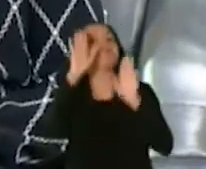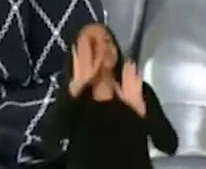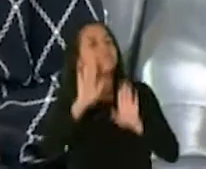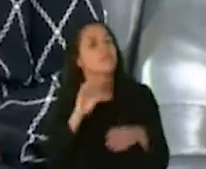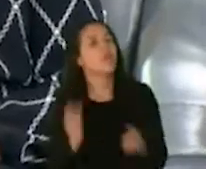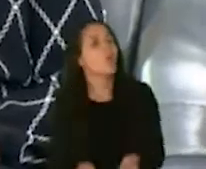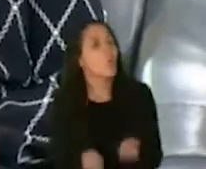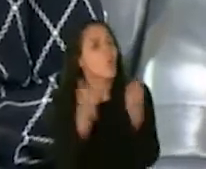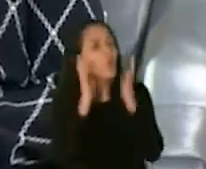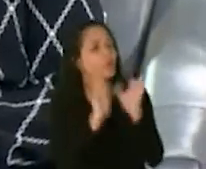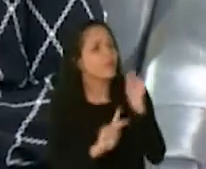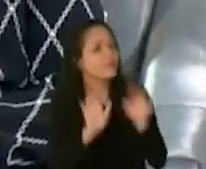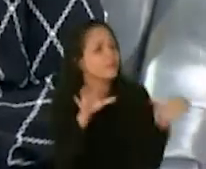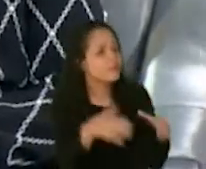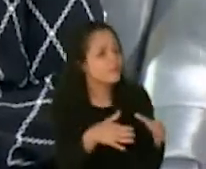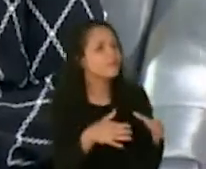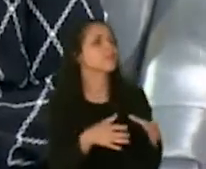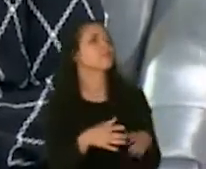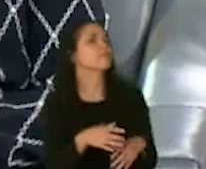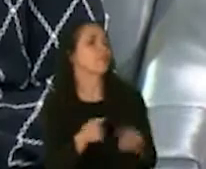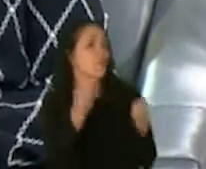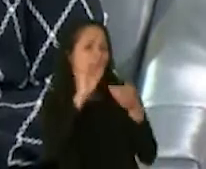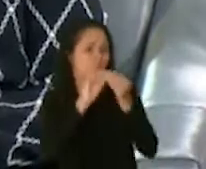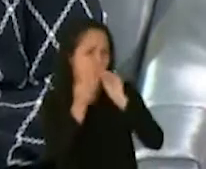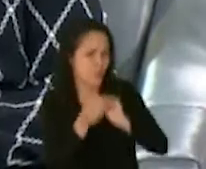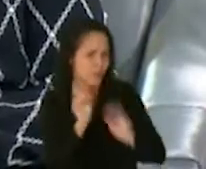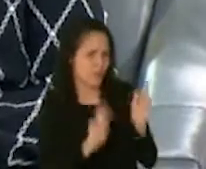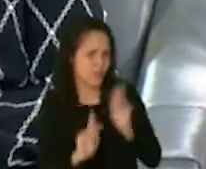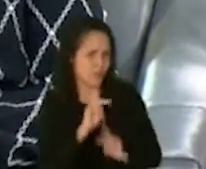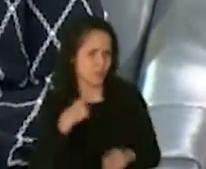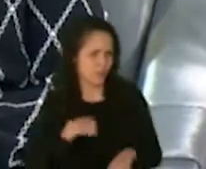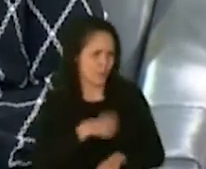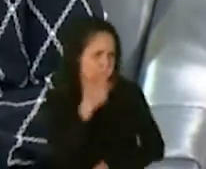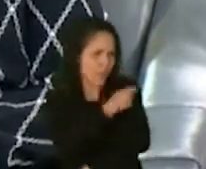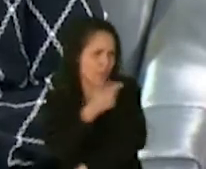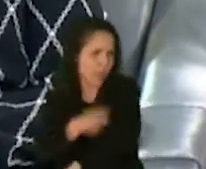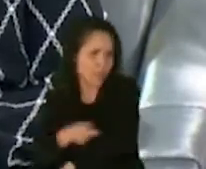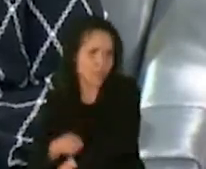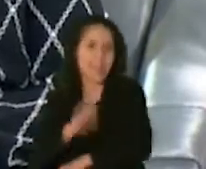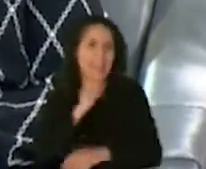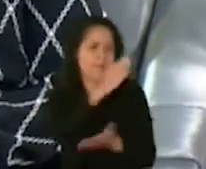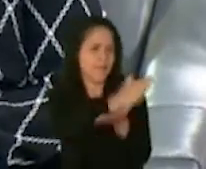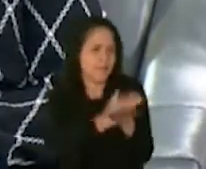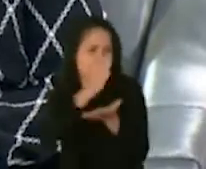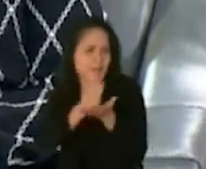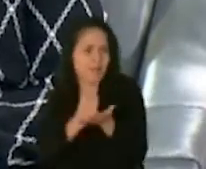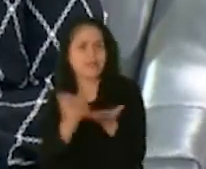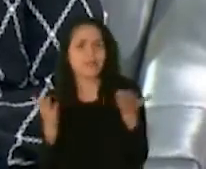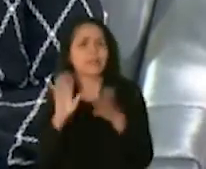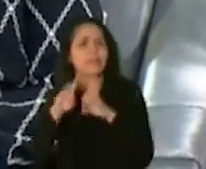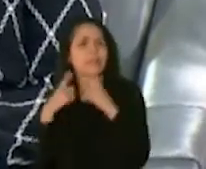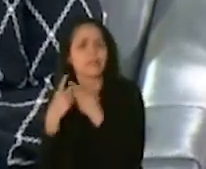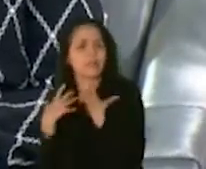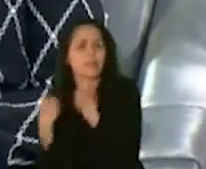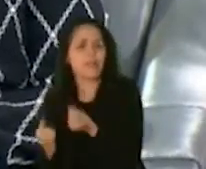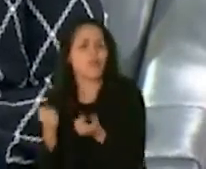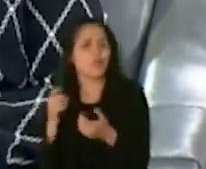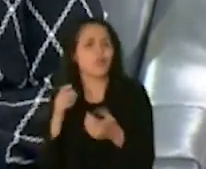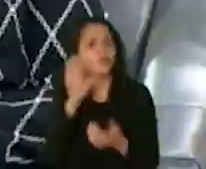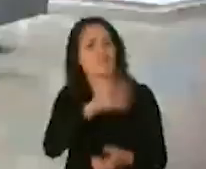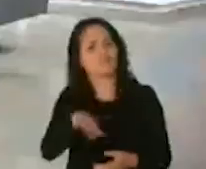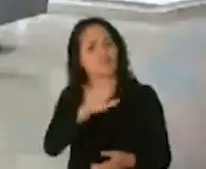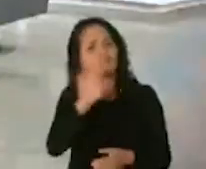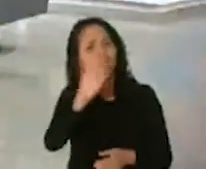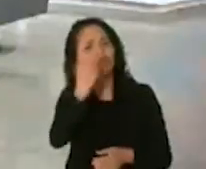¿Cuánta población estimamos que vamos a estar vacunando en esas fases? En esas fases más o menos, ¿qué es lo que estima el Departamento de Salud? ¿Qué es lo que han